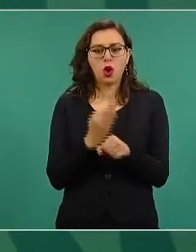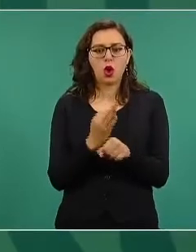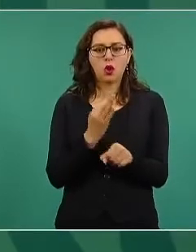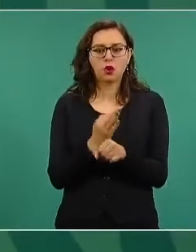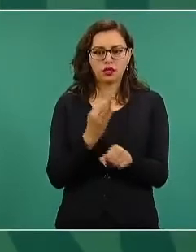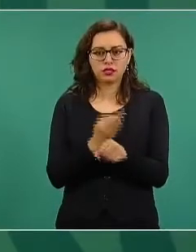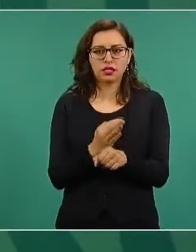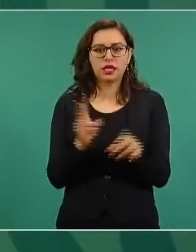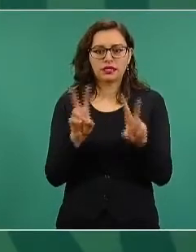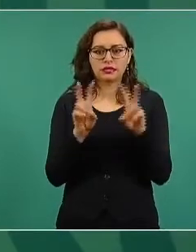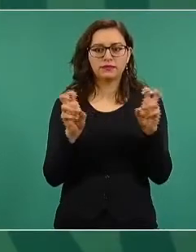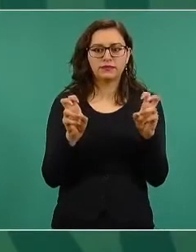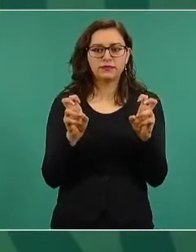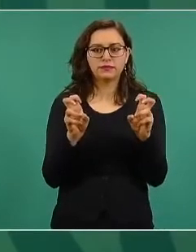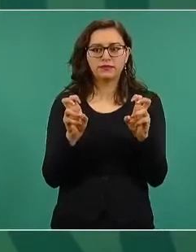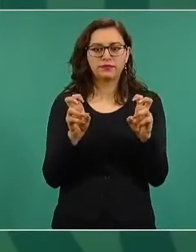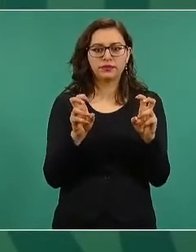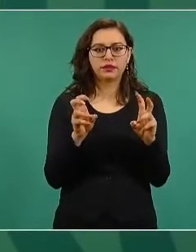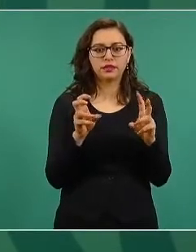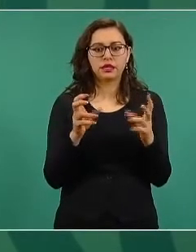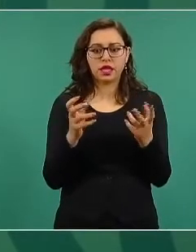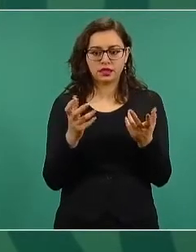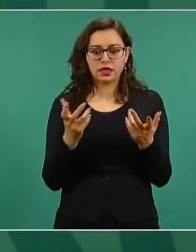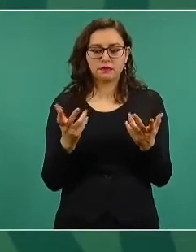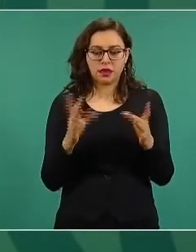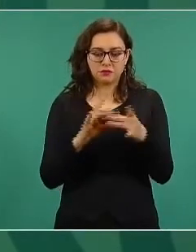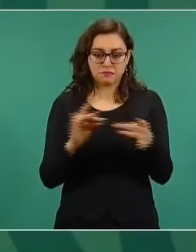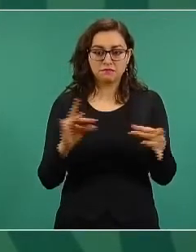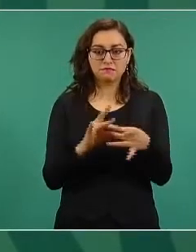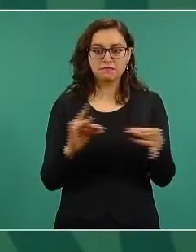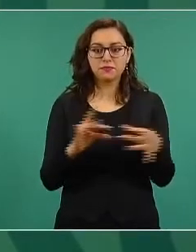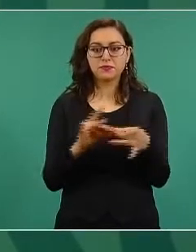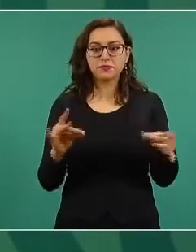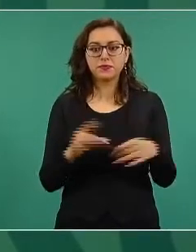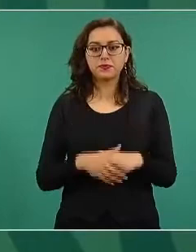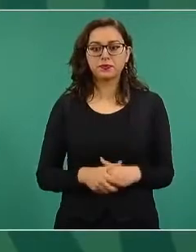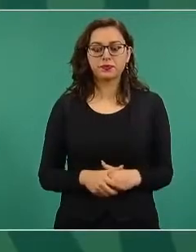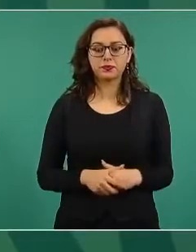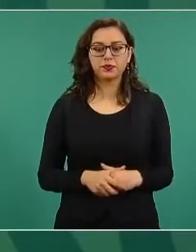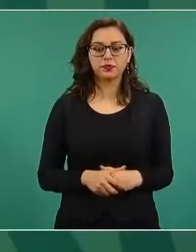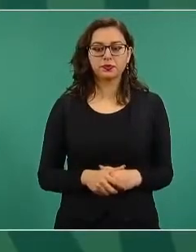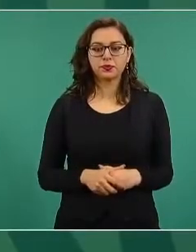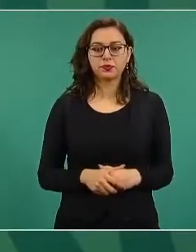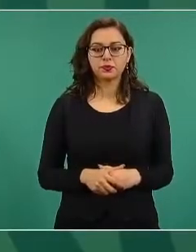También vamos a dar a conocer